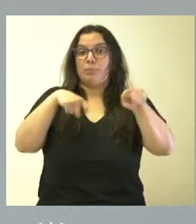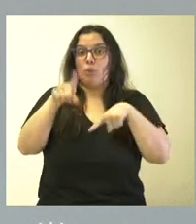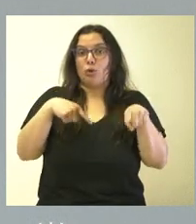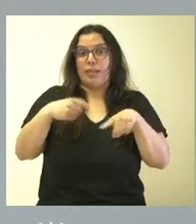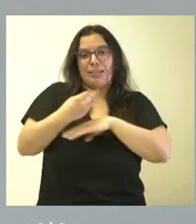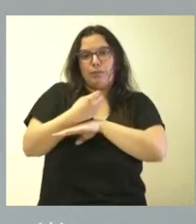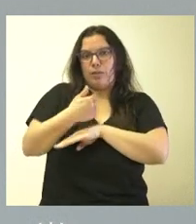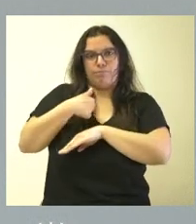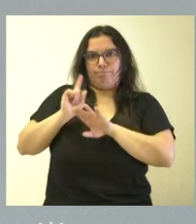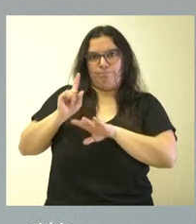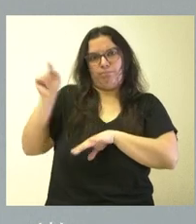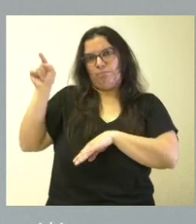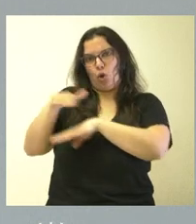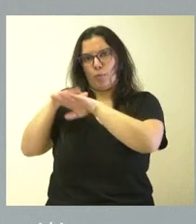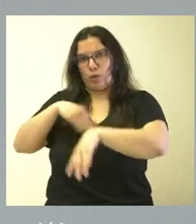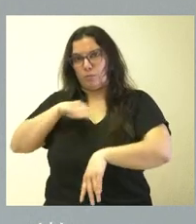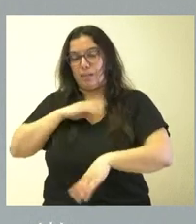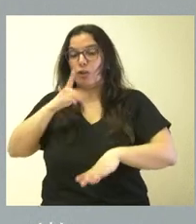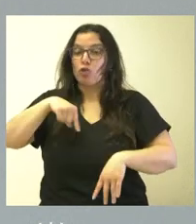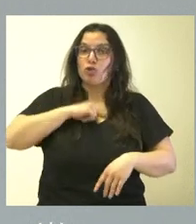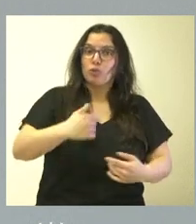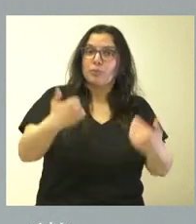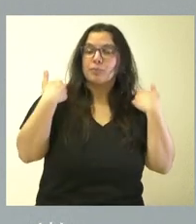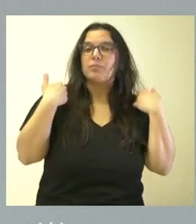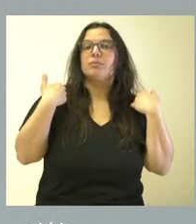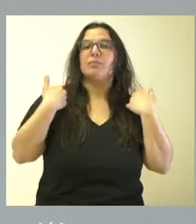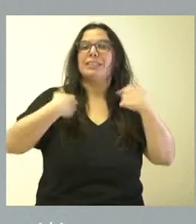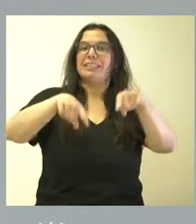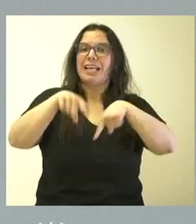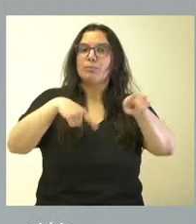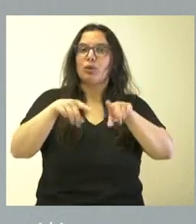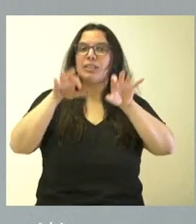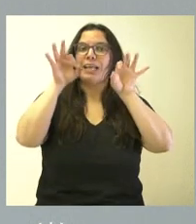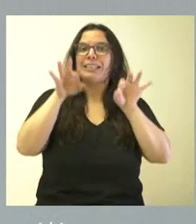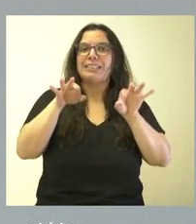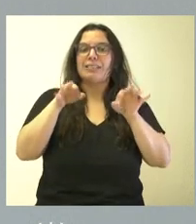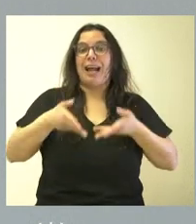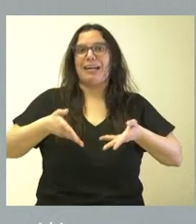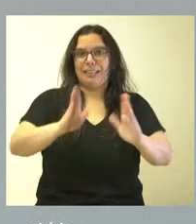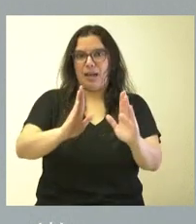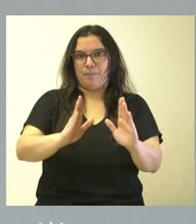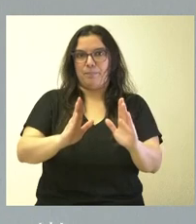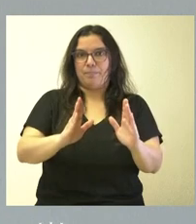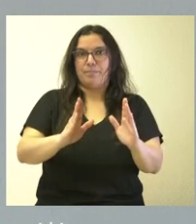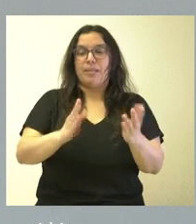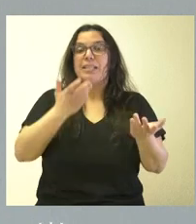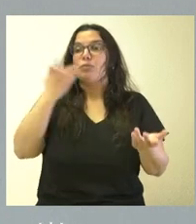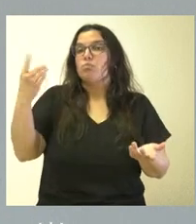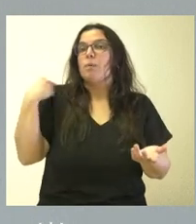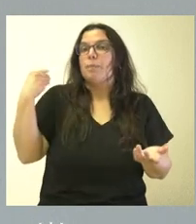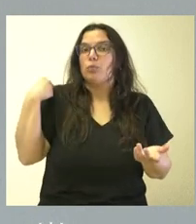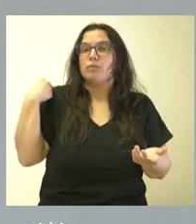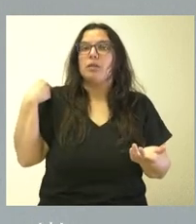competencia exclusiva del Gobierno, sino el transporte de viajeros por carretera. Y, por tanto, si usted me pregunta